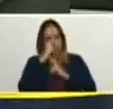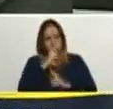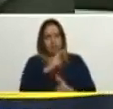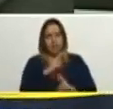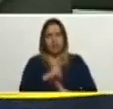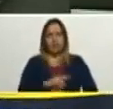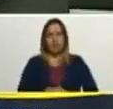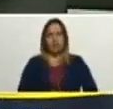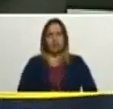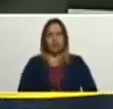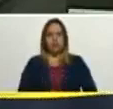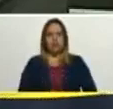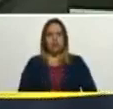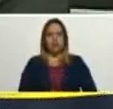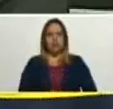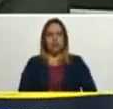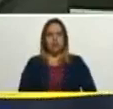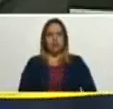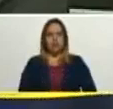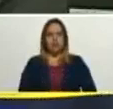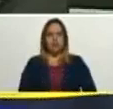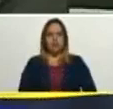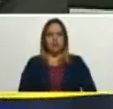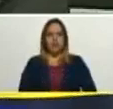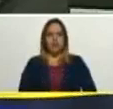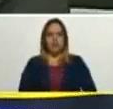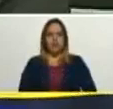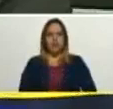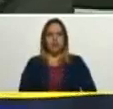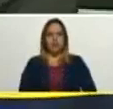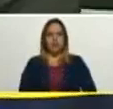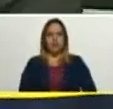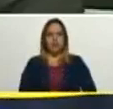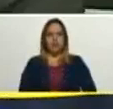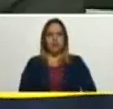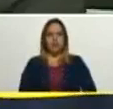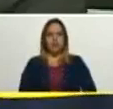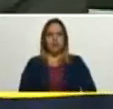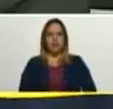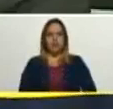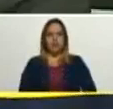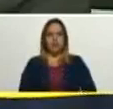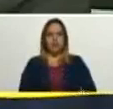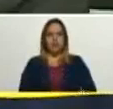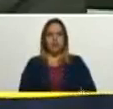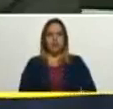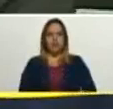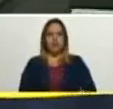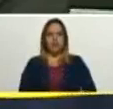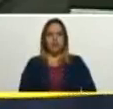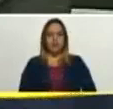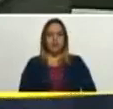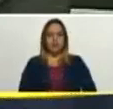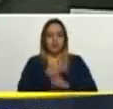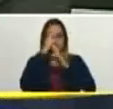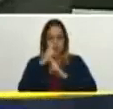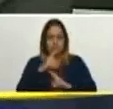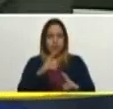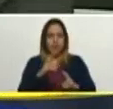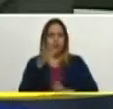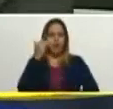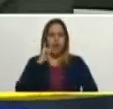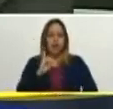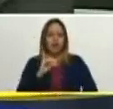están destinados